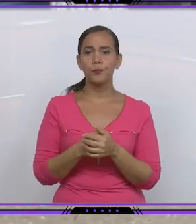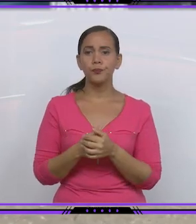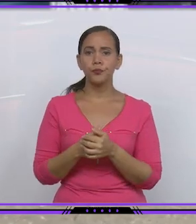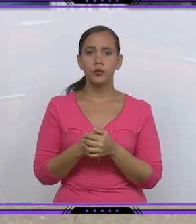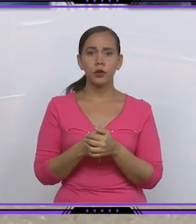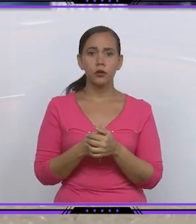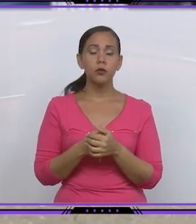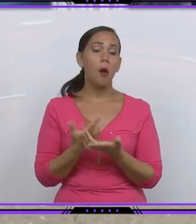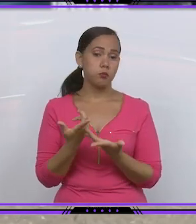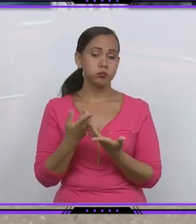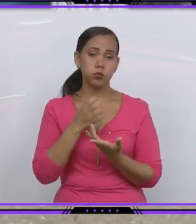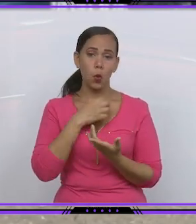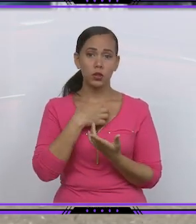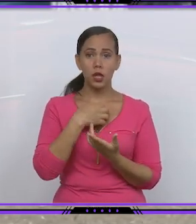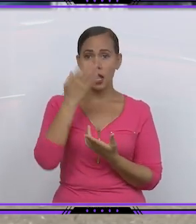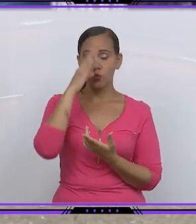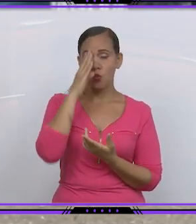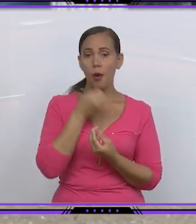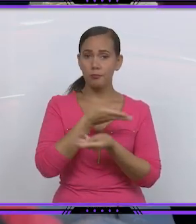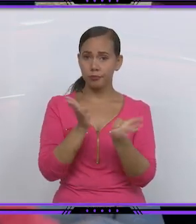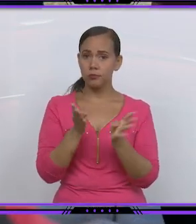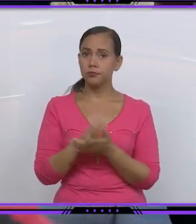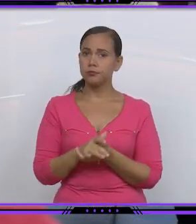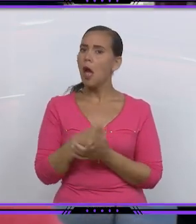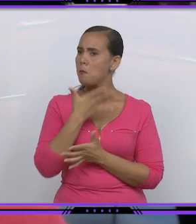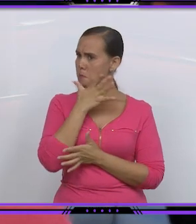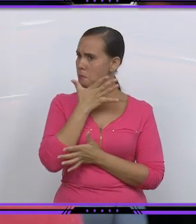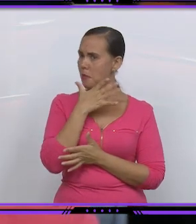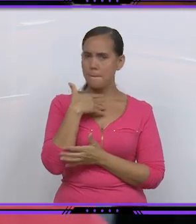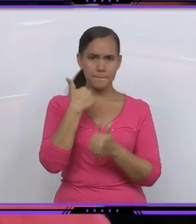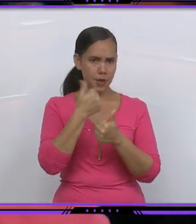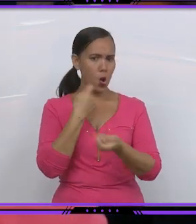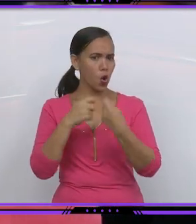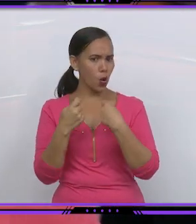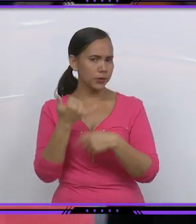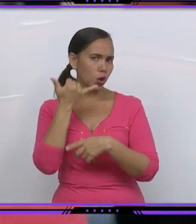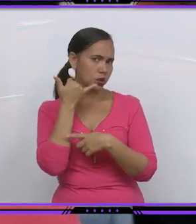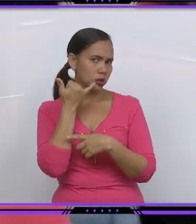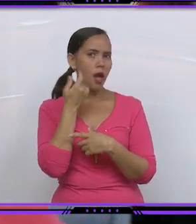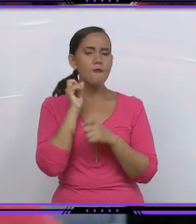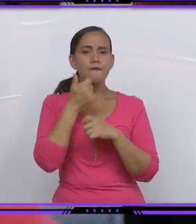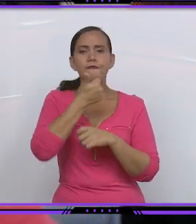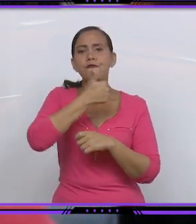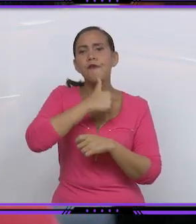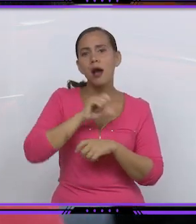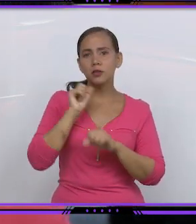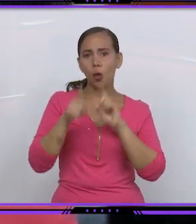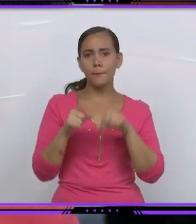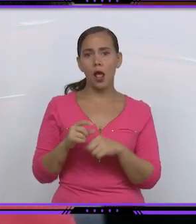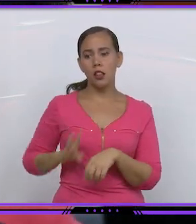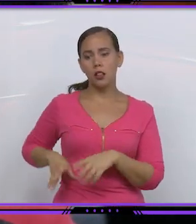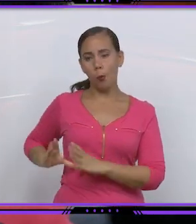la banca electrónica que hoy es lo que está intencionando el país. A mí me parece muy bien realmente el comercio electrónico porque es más fácil de comprar